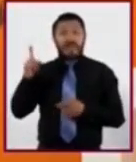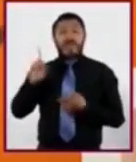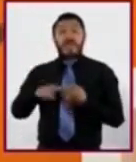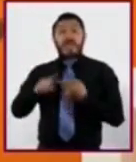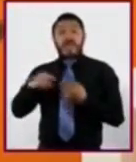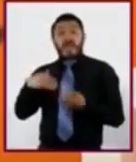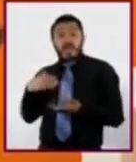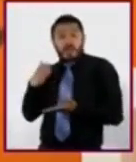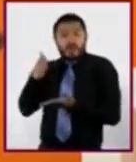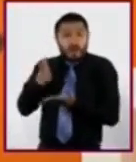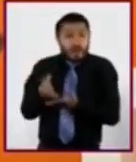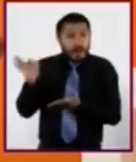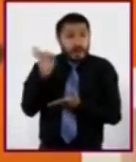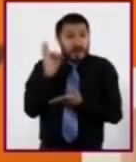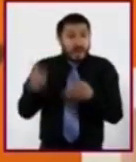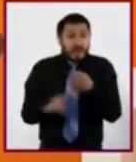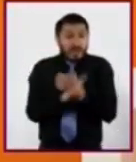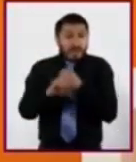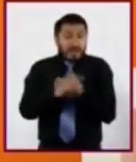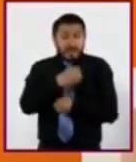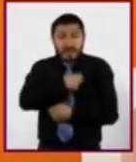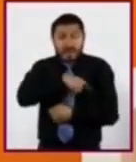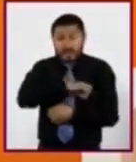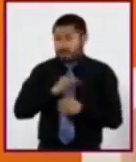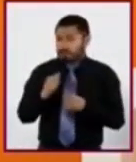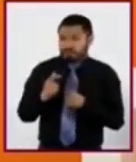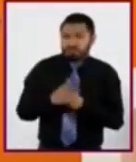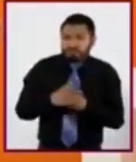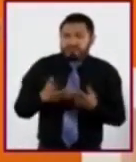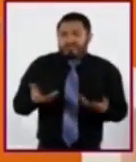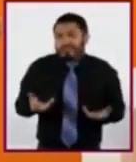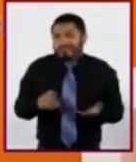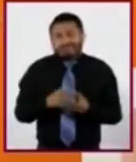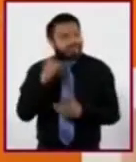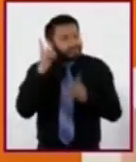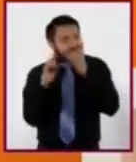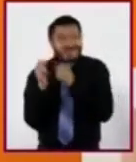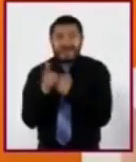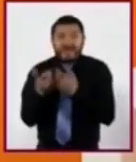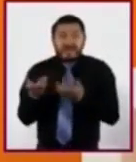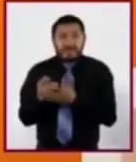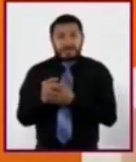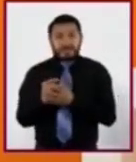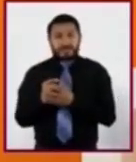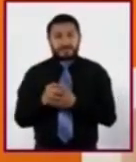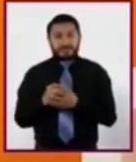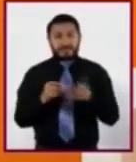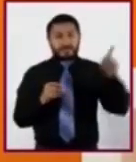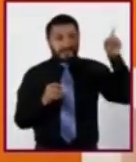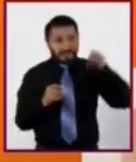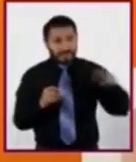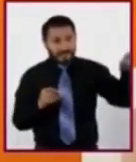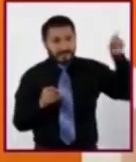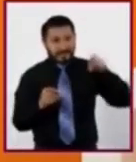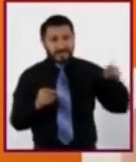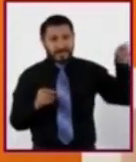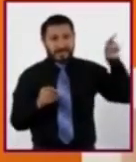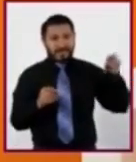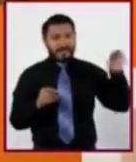cuando tengo un problema de salud o alguna inquietud? Círculo izquierdo.